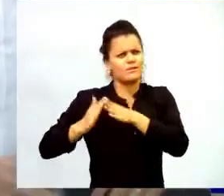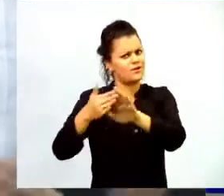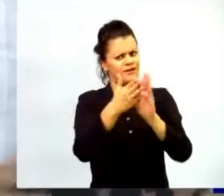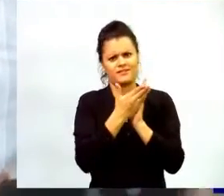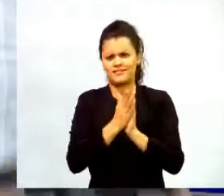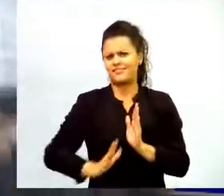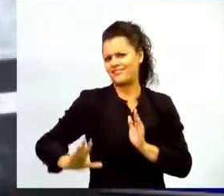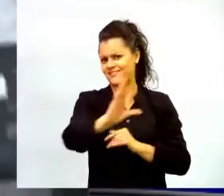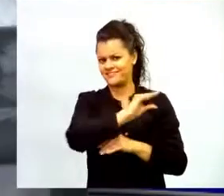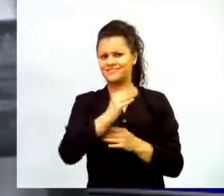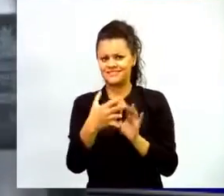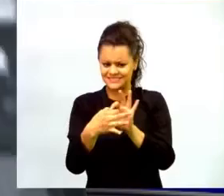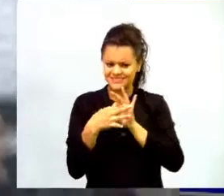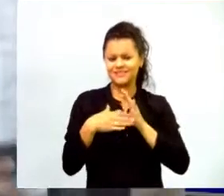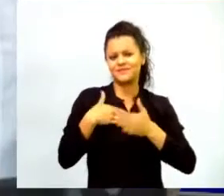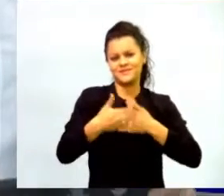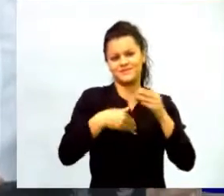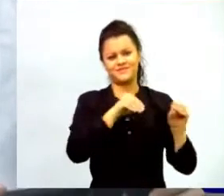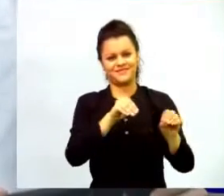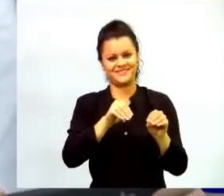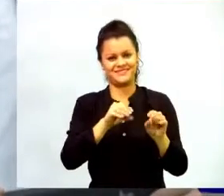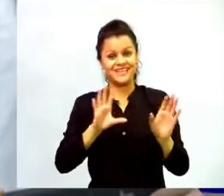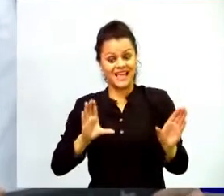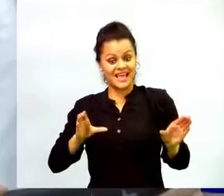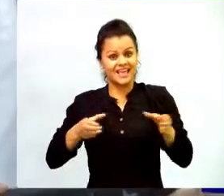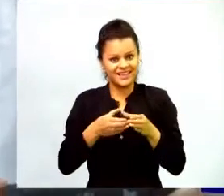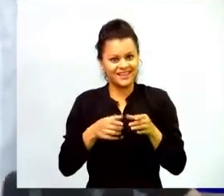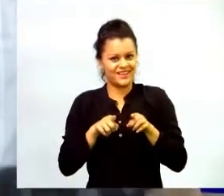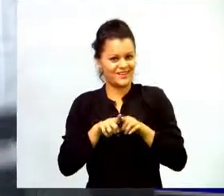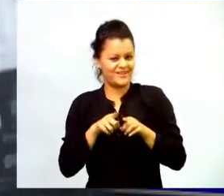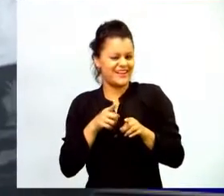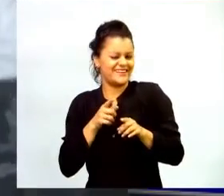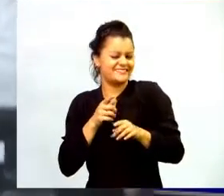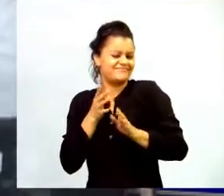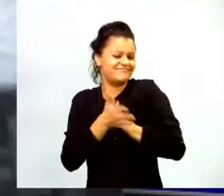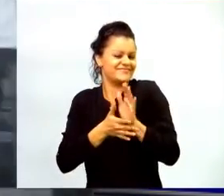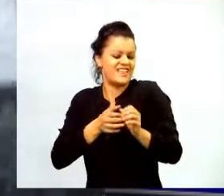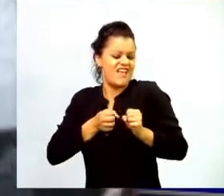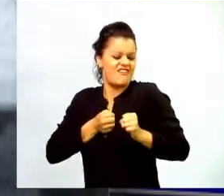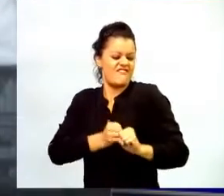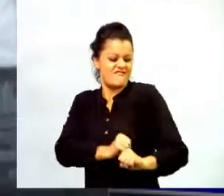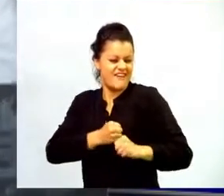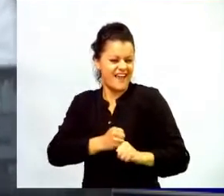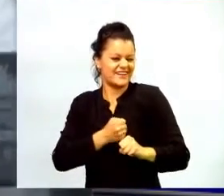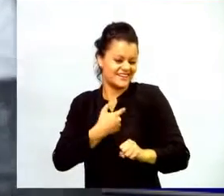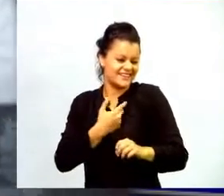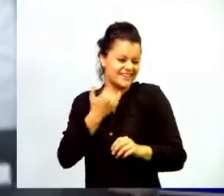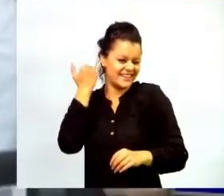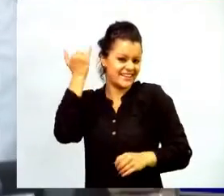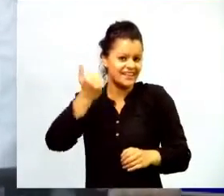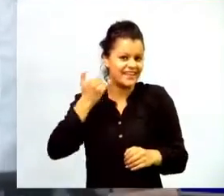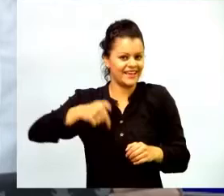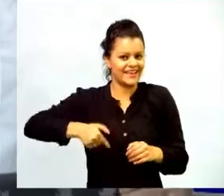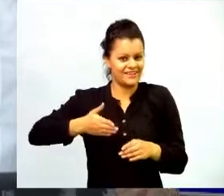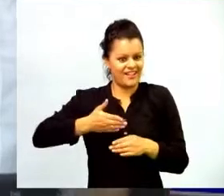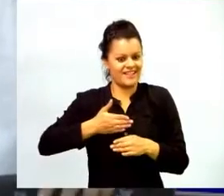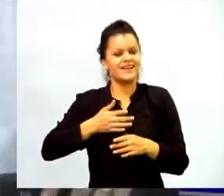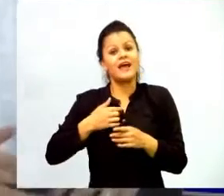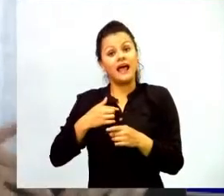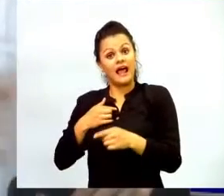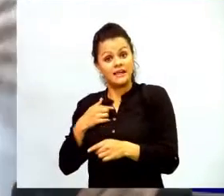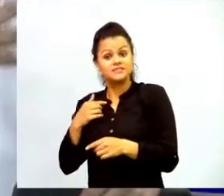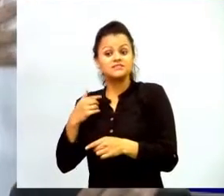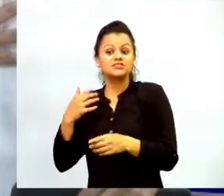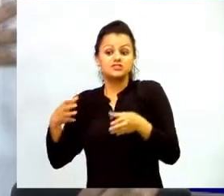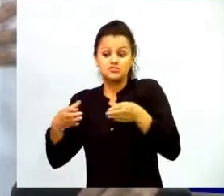el equipo el fierro como lo llamamos nosotros en este sector TIC esto en 4 o 5 años ya estará en desuso